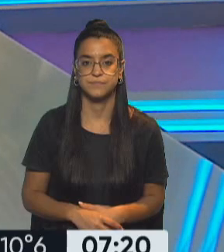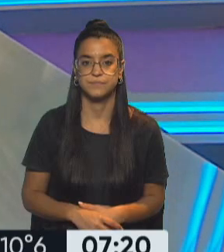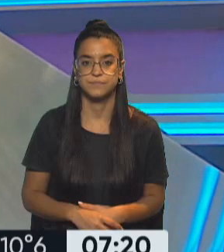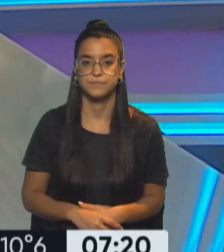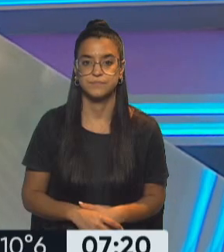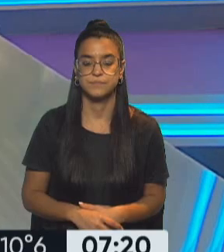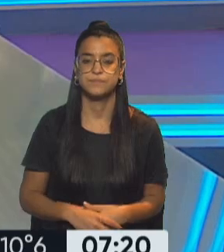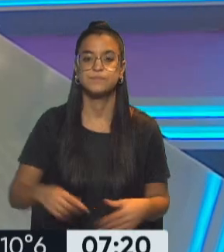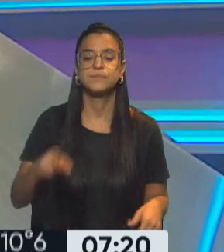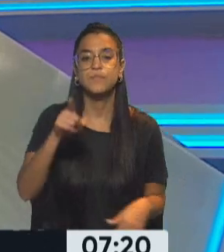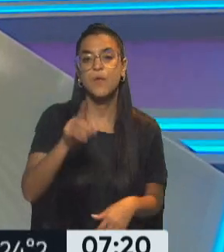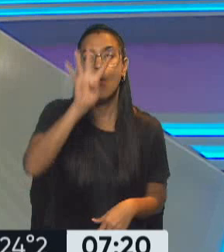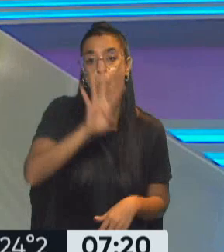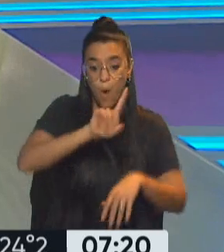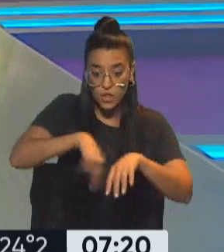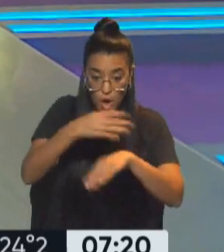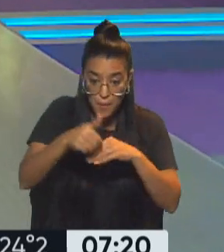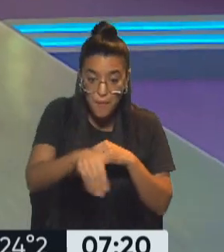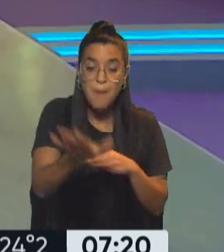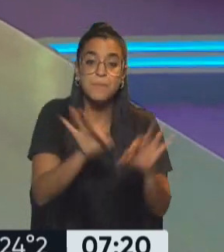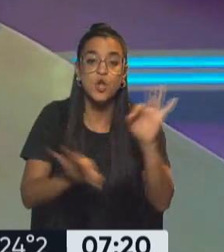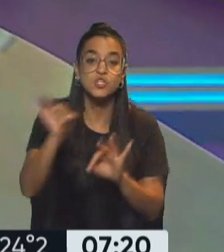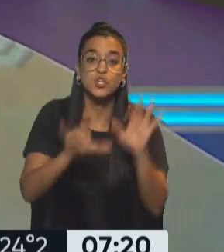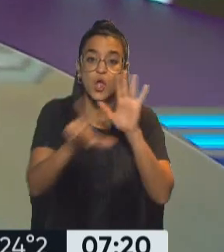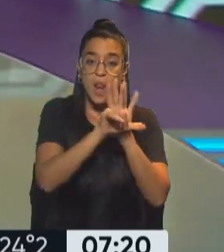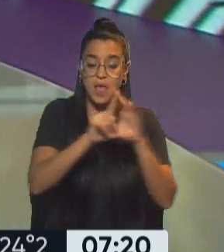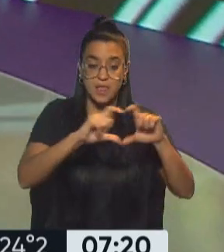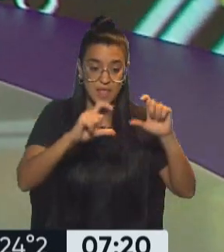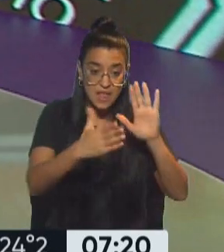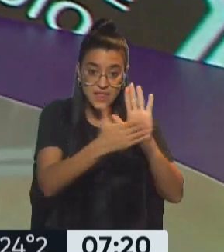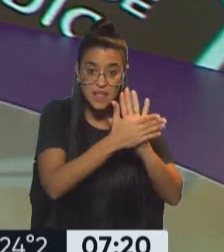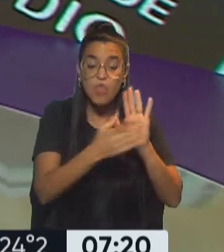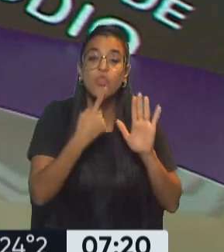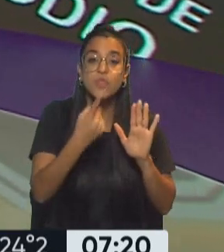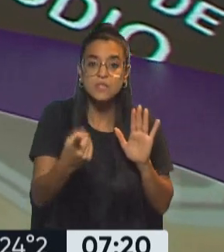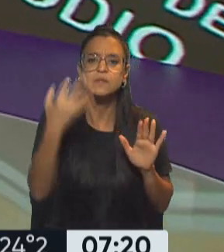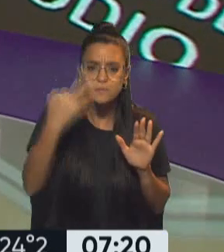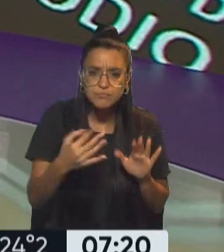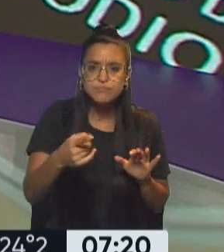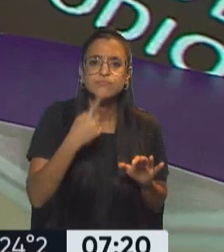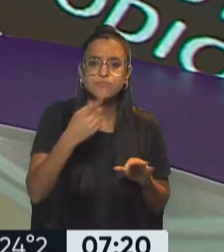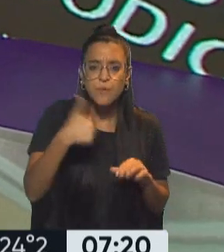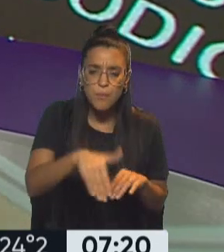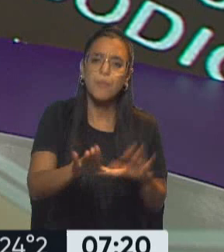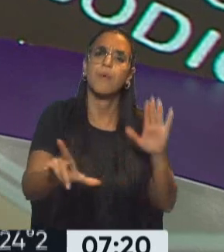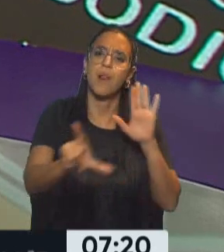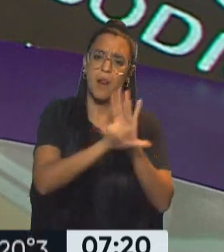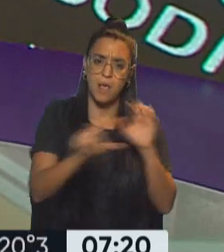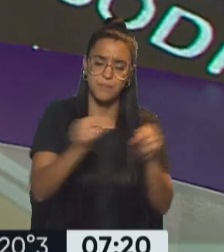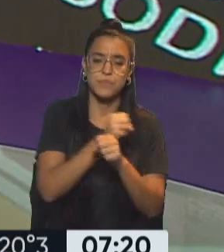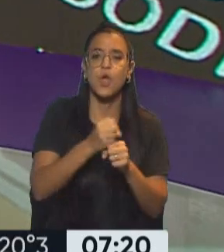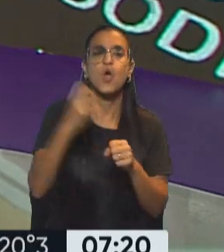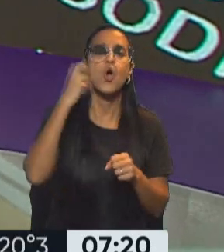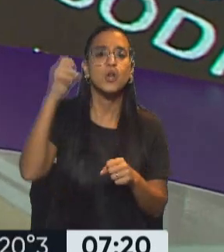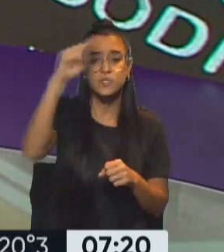Y en poco más de 4 horas el proyecto de ley de etiquetado frontal aseguran será convertido en ley justamente. Y en el Congreso